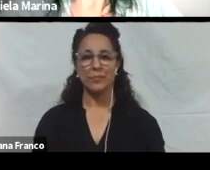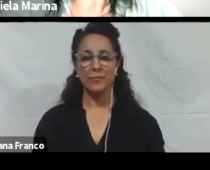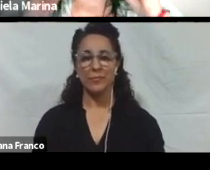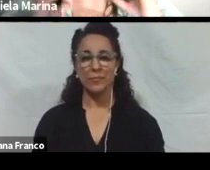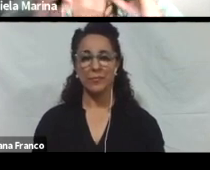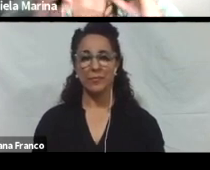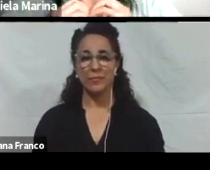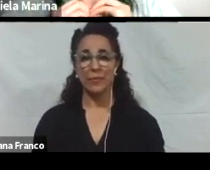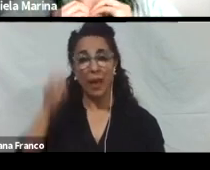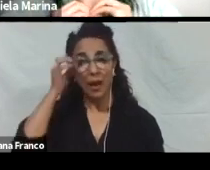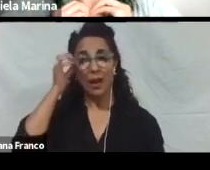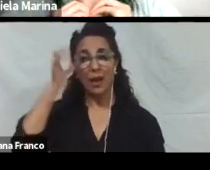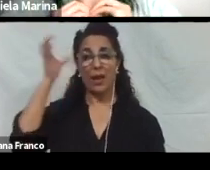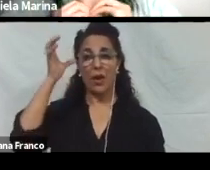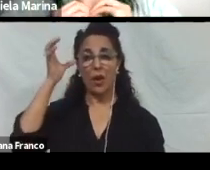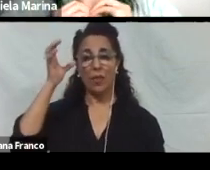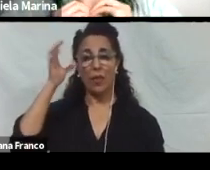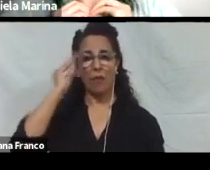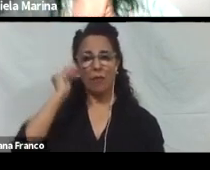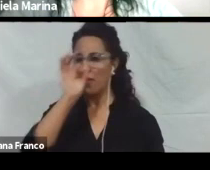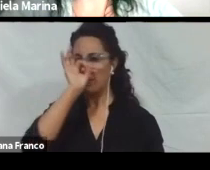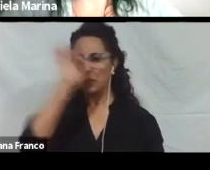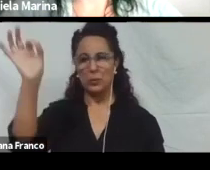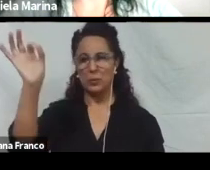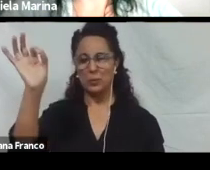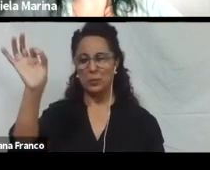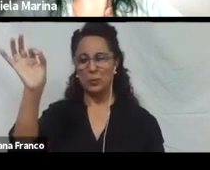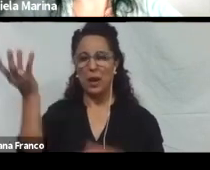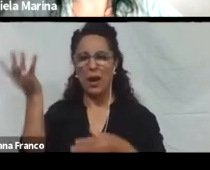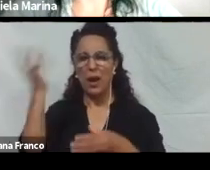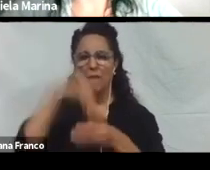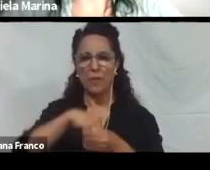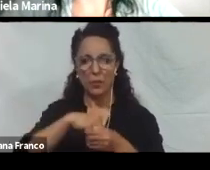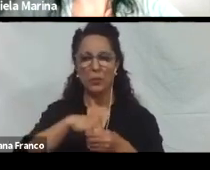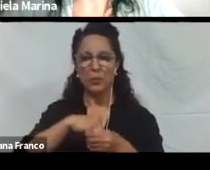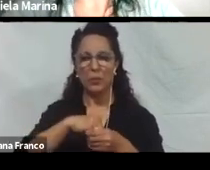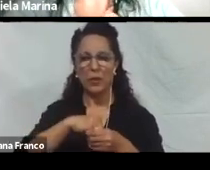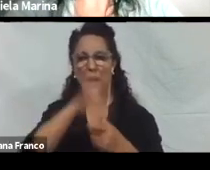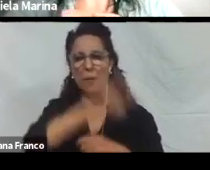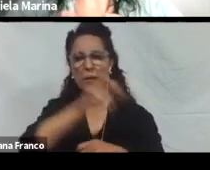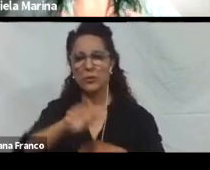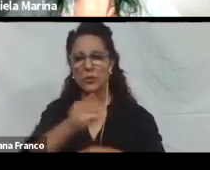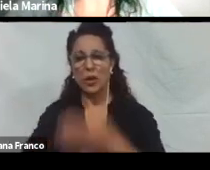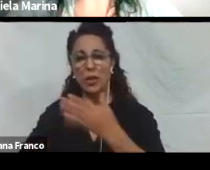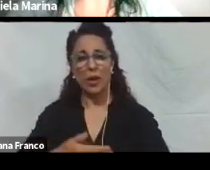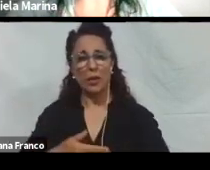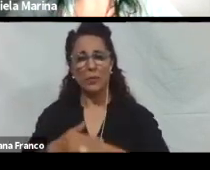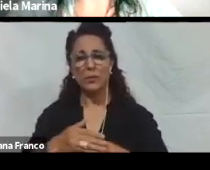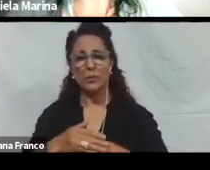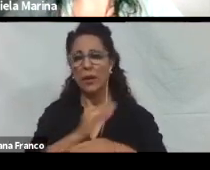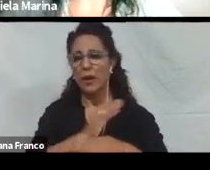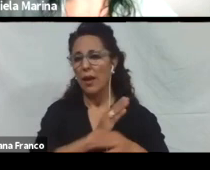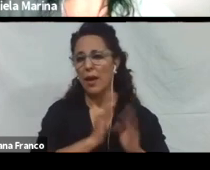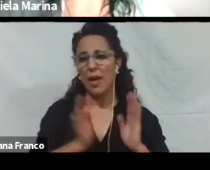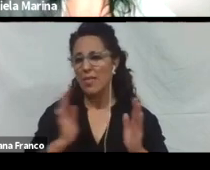Debemos recordar. Y no olvidar nunca. Que tenemos que involucrar. A las personas con discapacidad. En todas las etapas. De